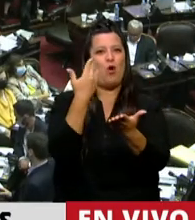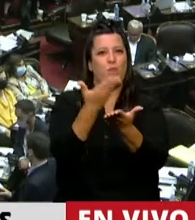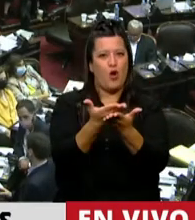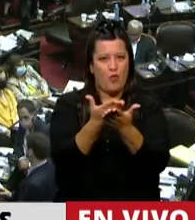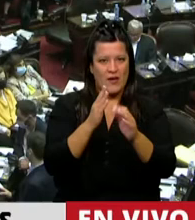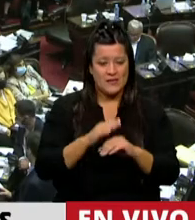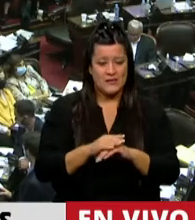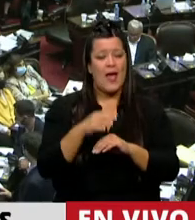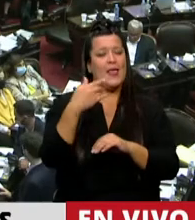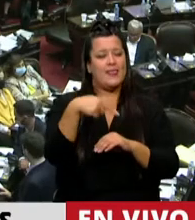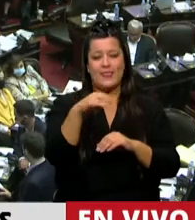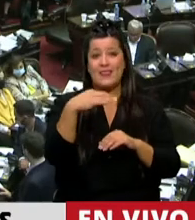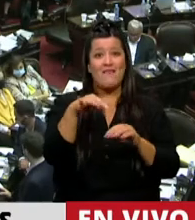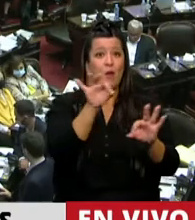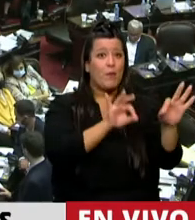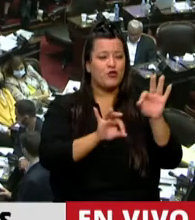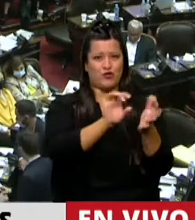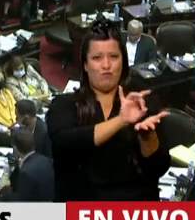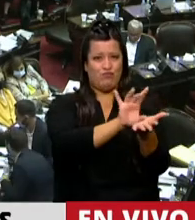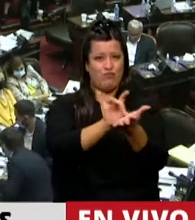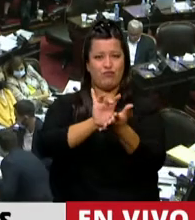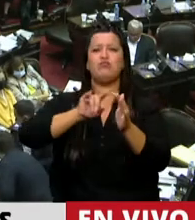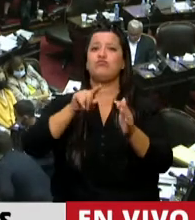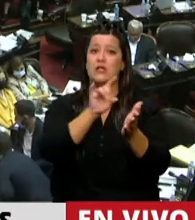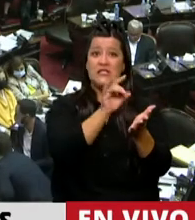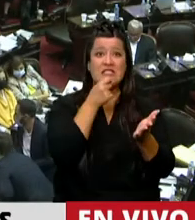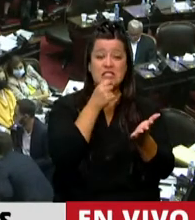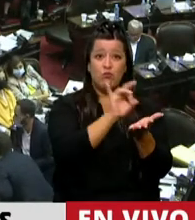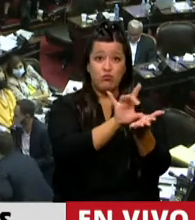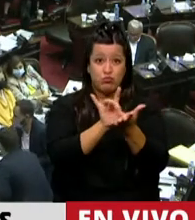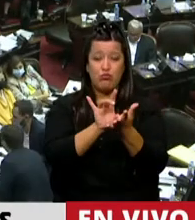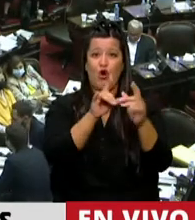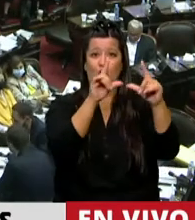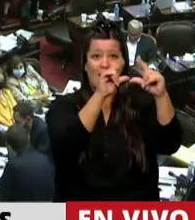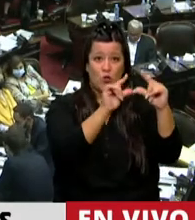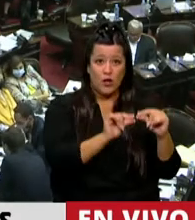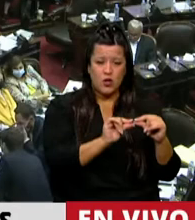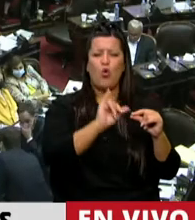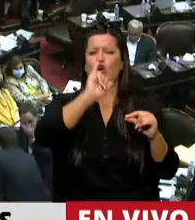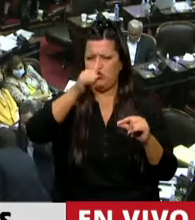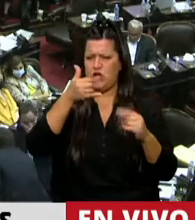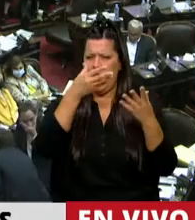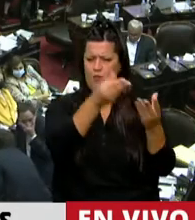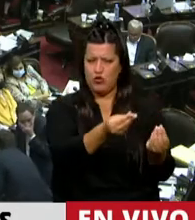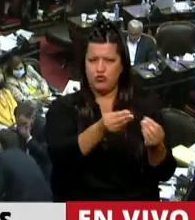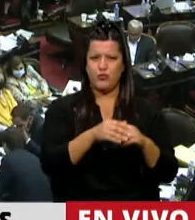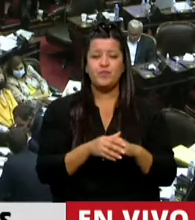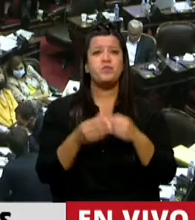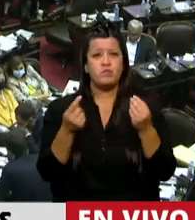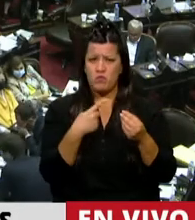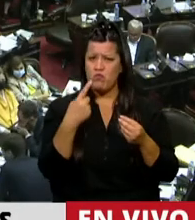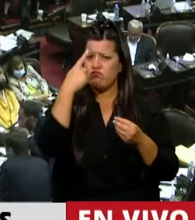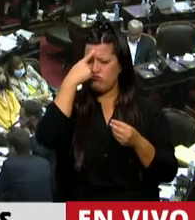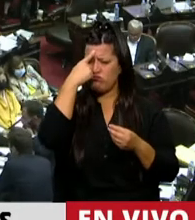sean eliminados del proyecto para poder acompañarlos. Porque aunque estamos de acuerdo,